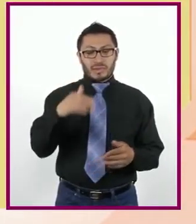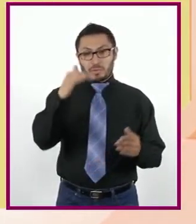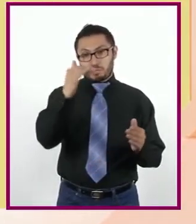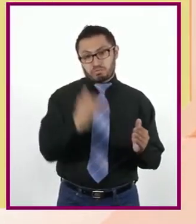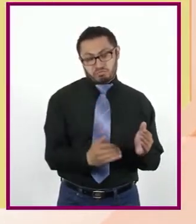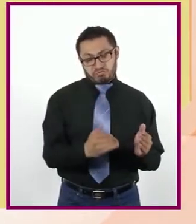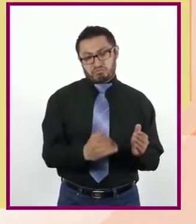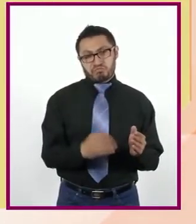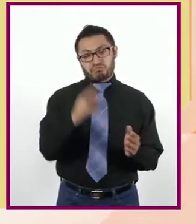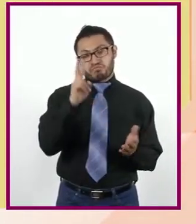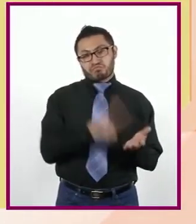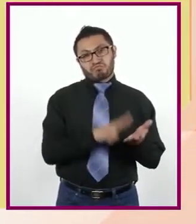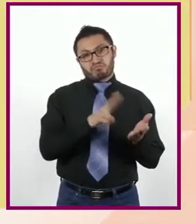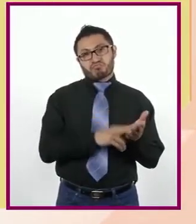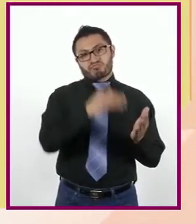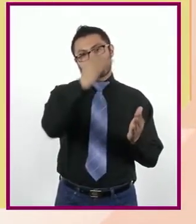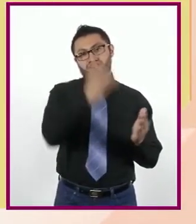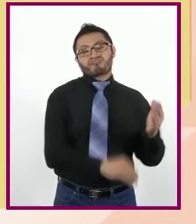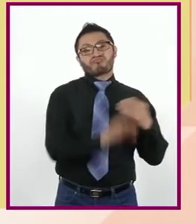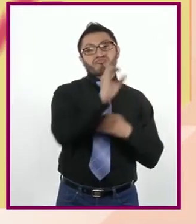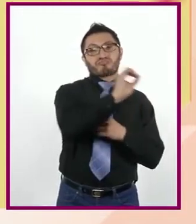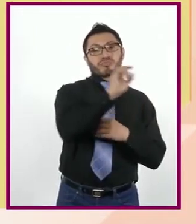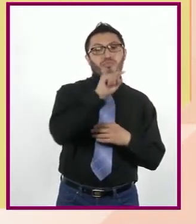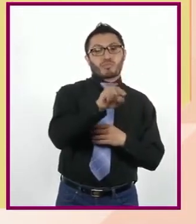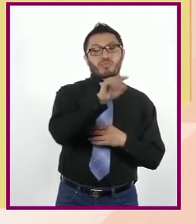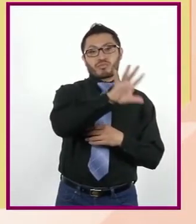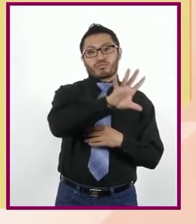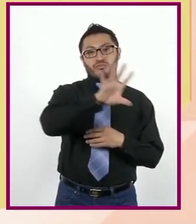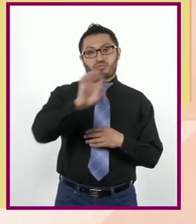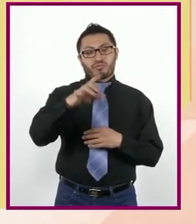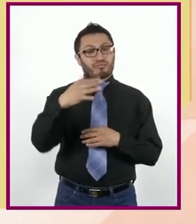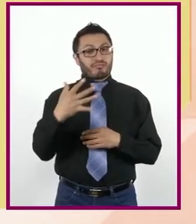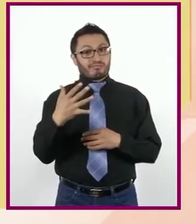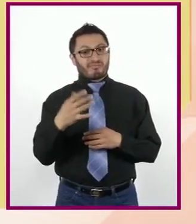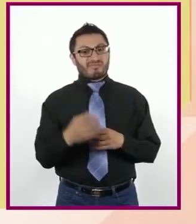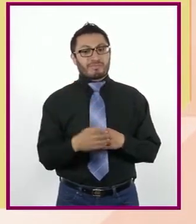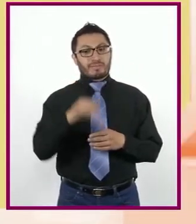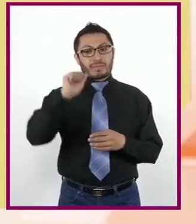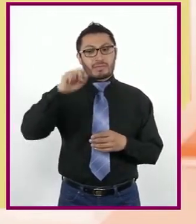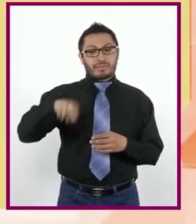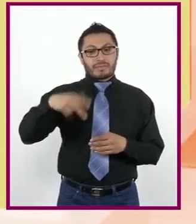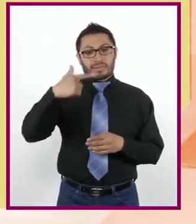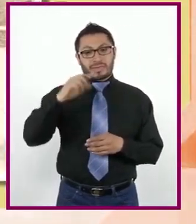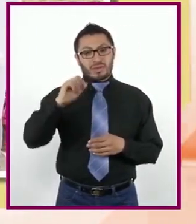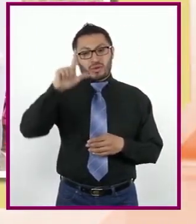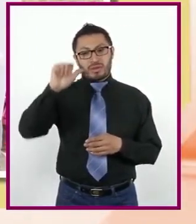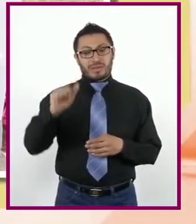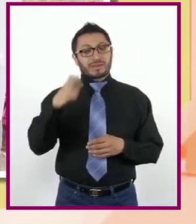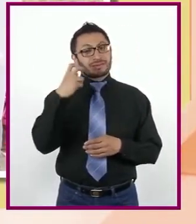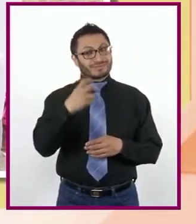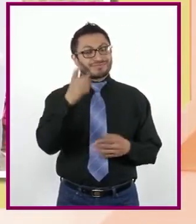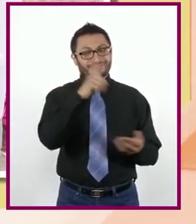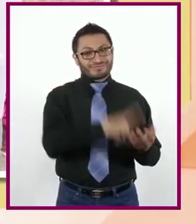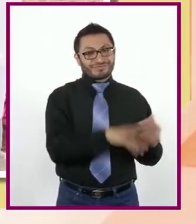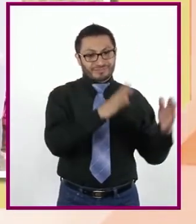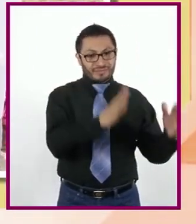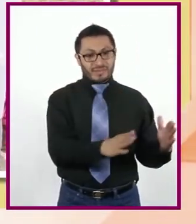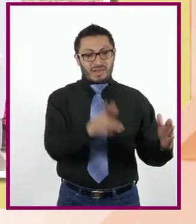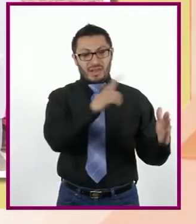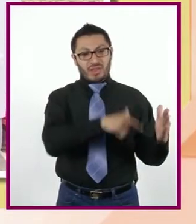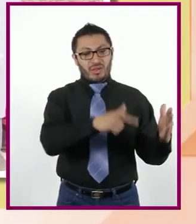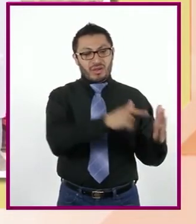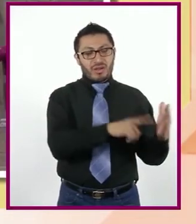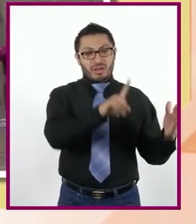con valores inferiores a 0.550. Angola es de esta categoría. Posee el lugar